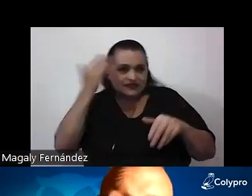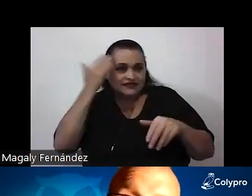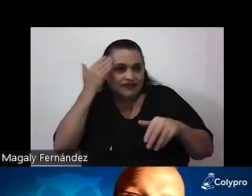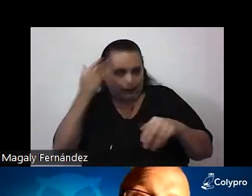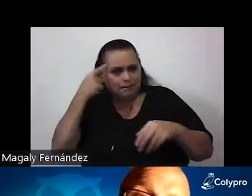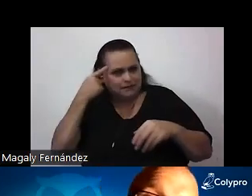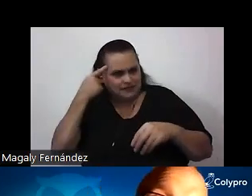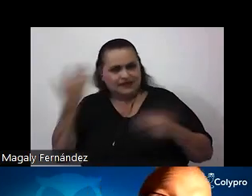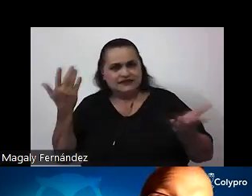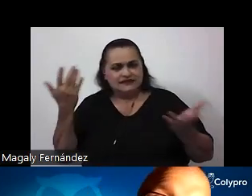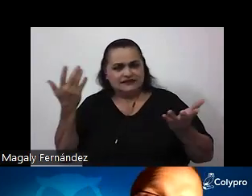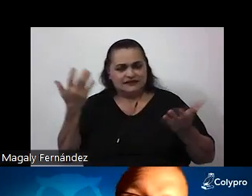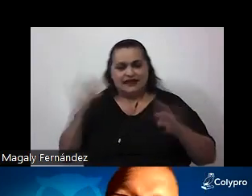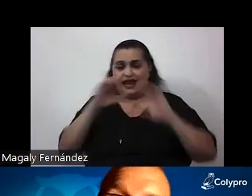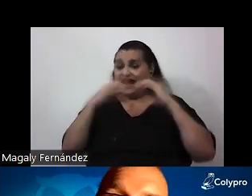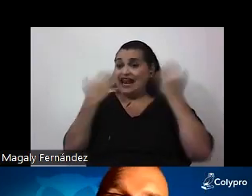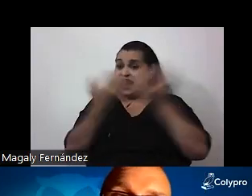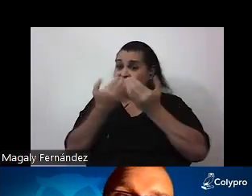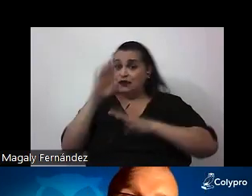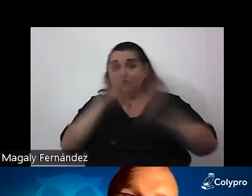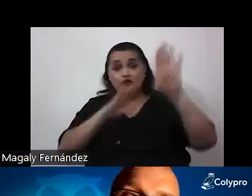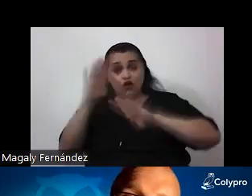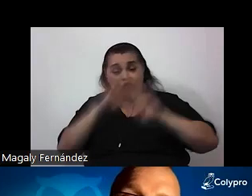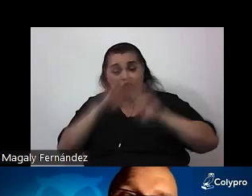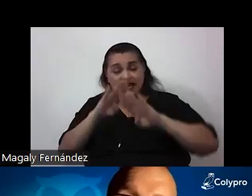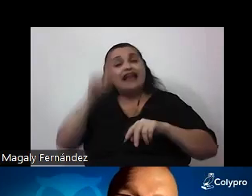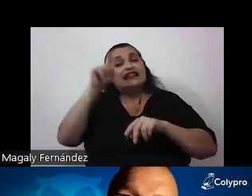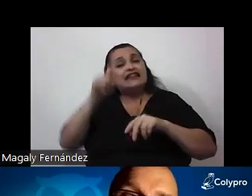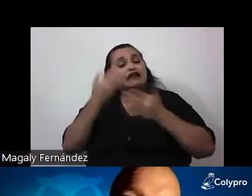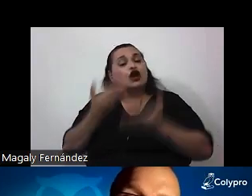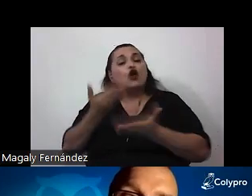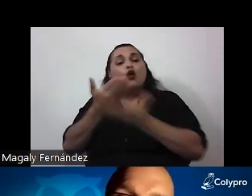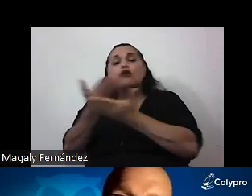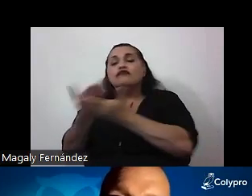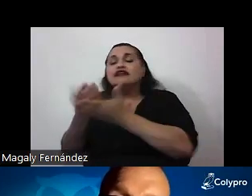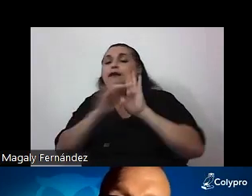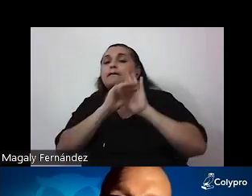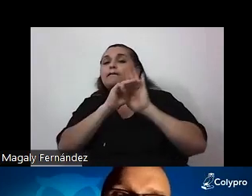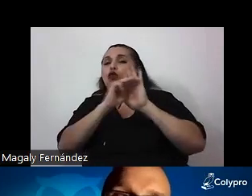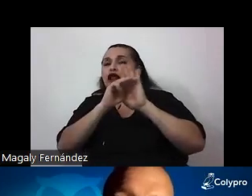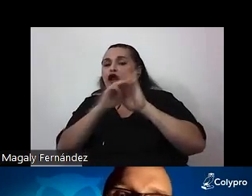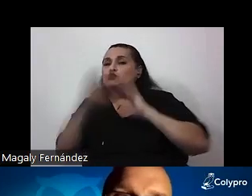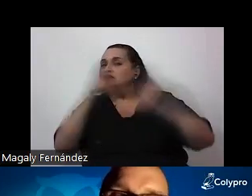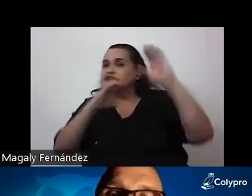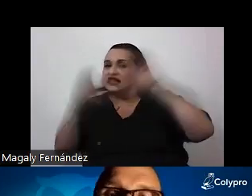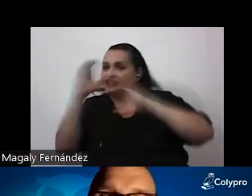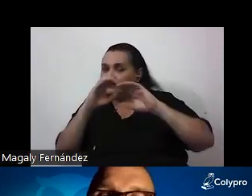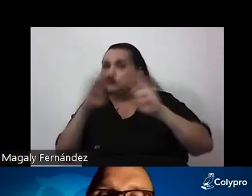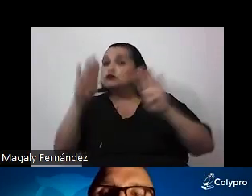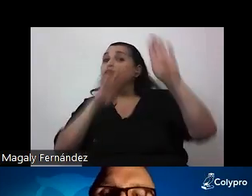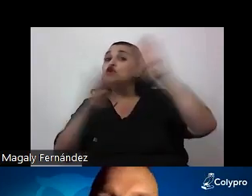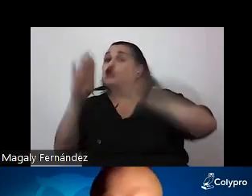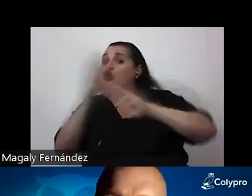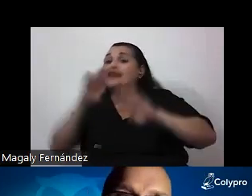En la clase de biología en todo caso tenemos que ofrecerles ciertos modelos científicos de la biología que son necesarios para